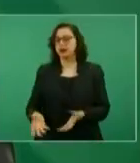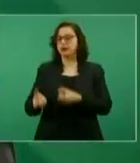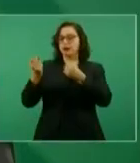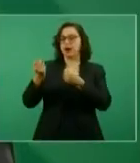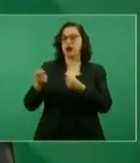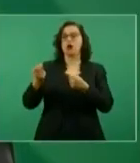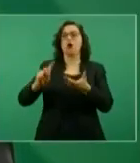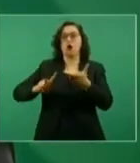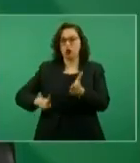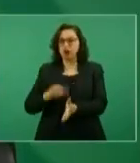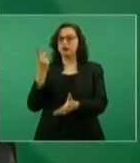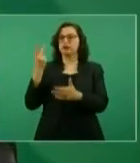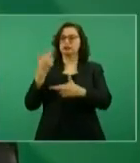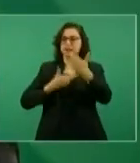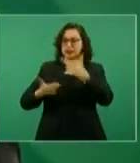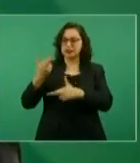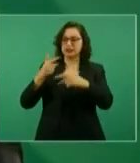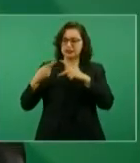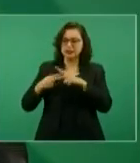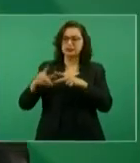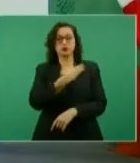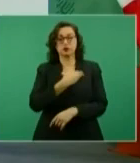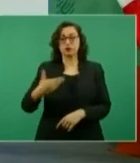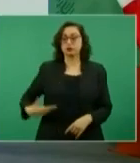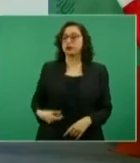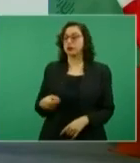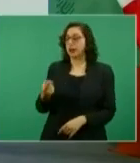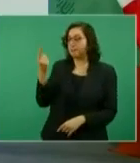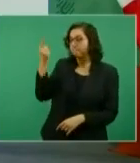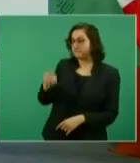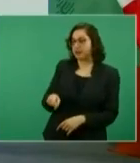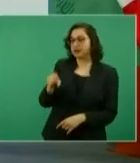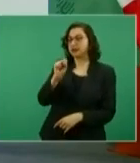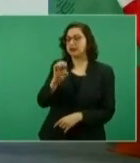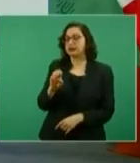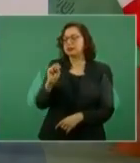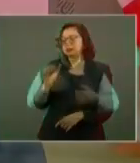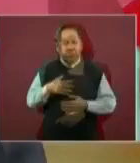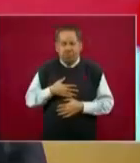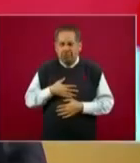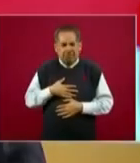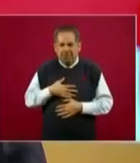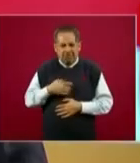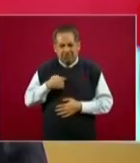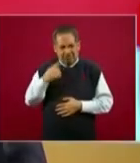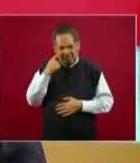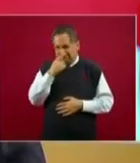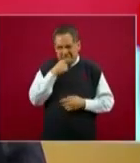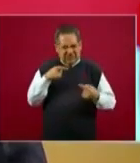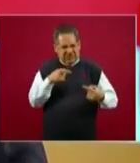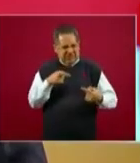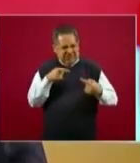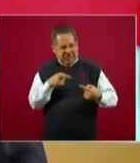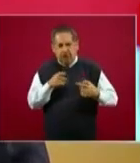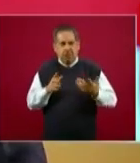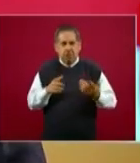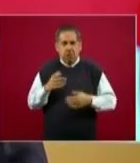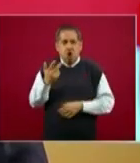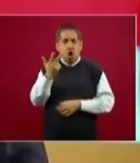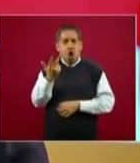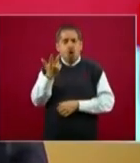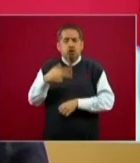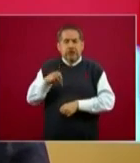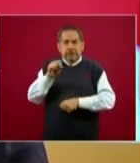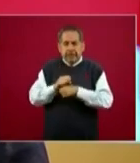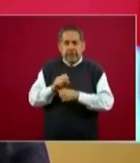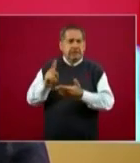con una serie de cosas, de recomendaciones que no nos ayudaron. Bueno, la verdad es que sí fue complicado, pero a ver,